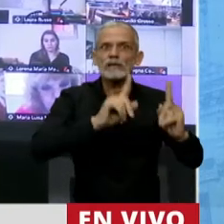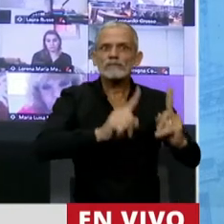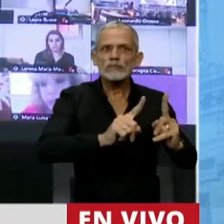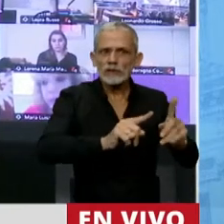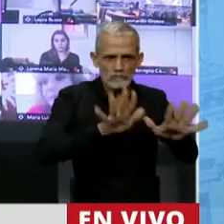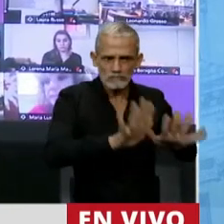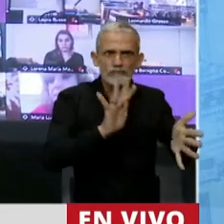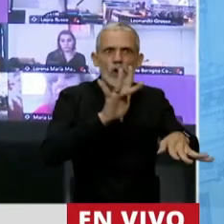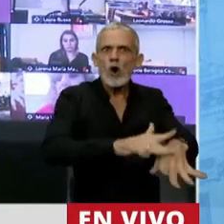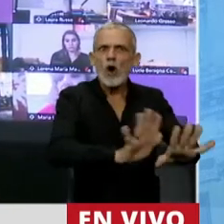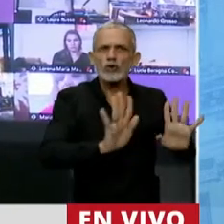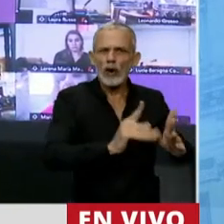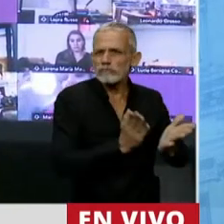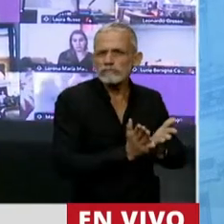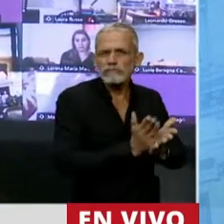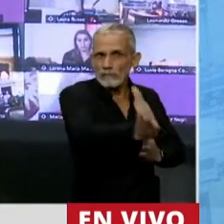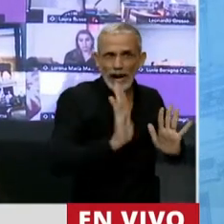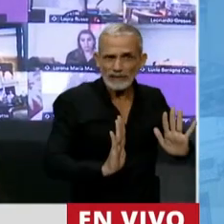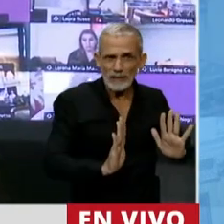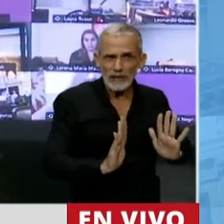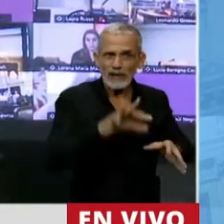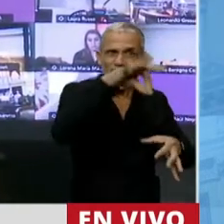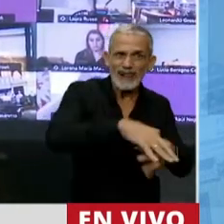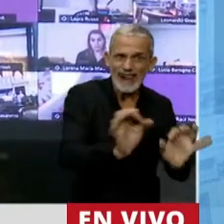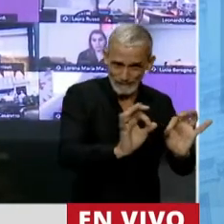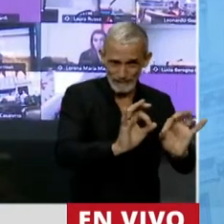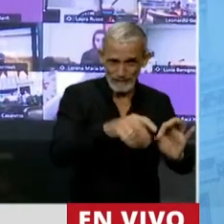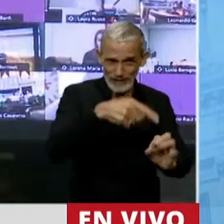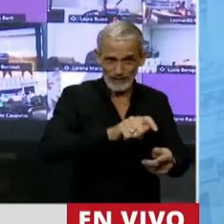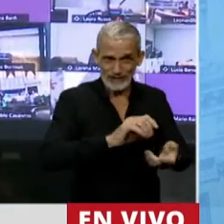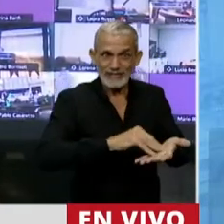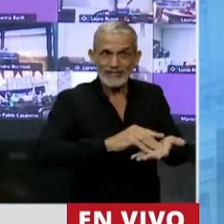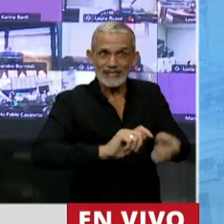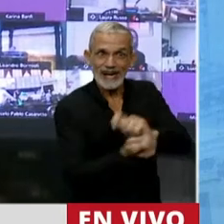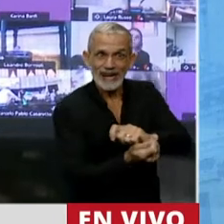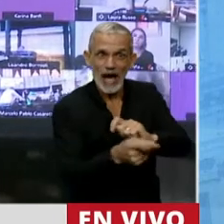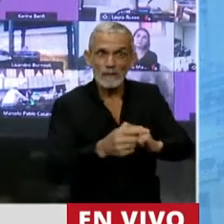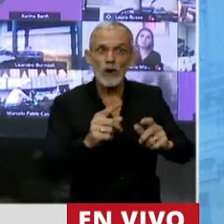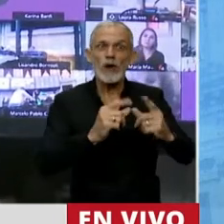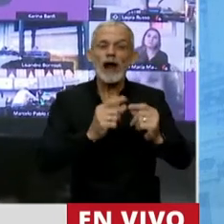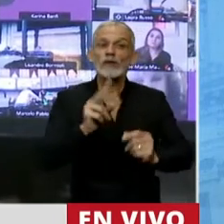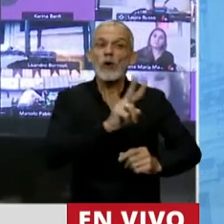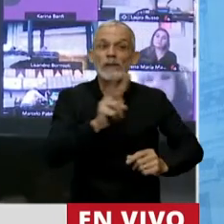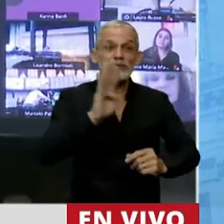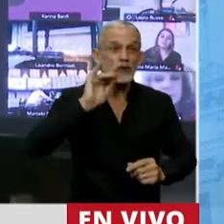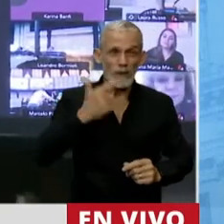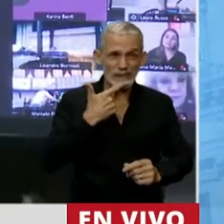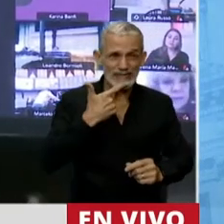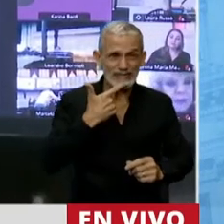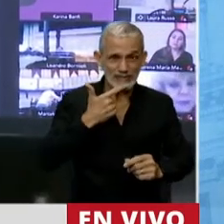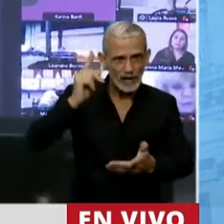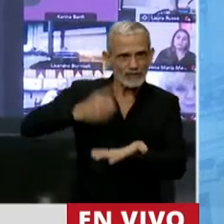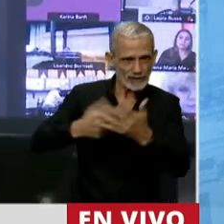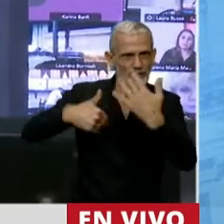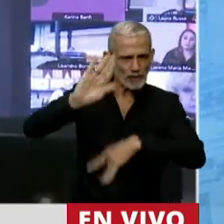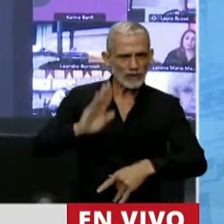indisponible y a perpetuidad. Y con esta modificación, con el artículo 22 bis que está propiciando el dictamen de